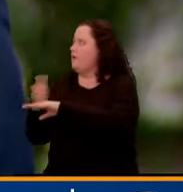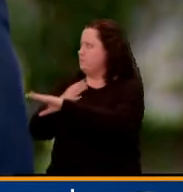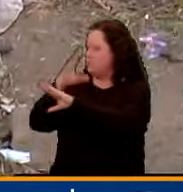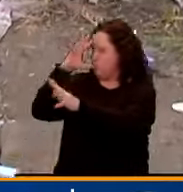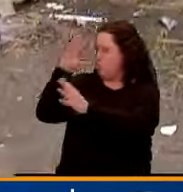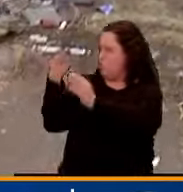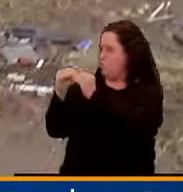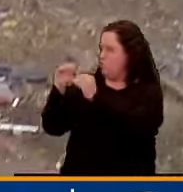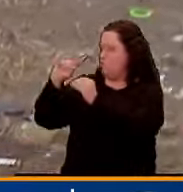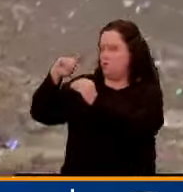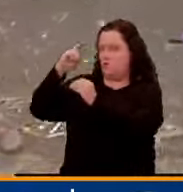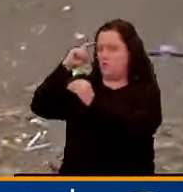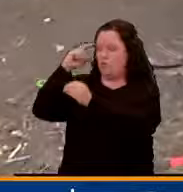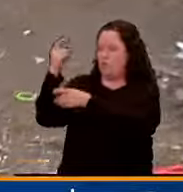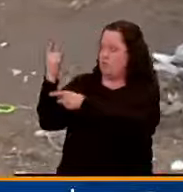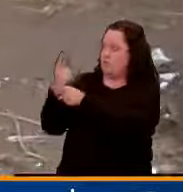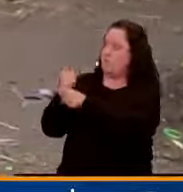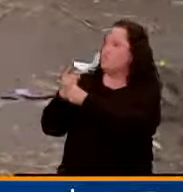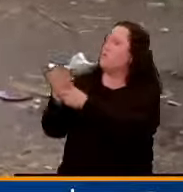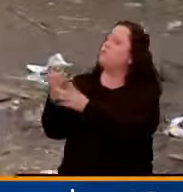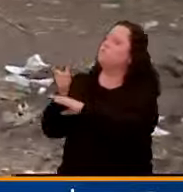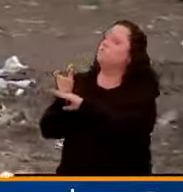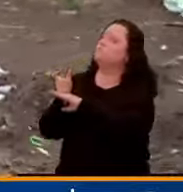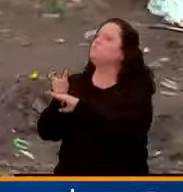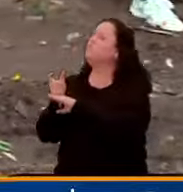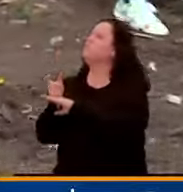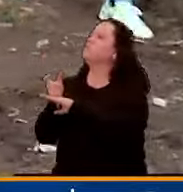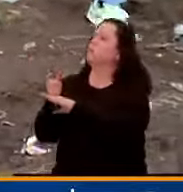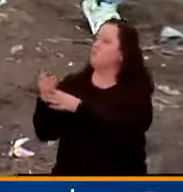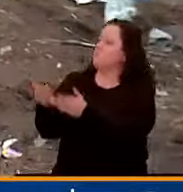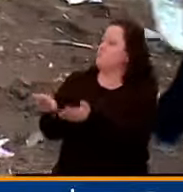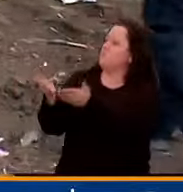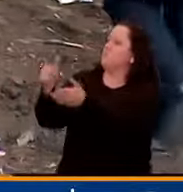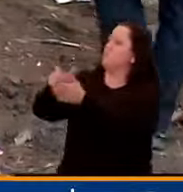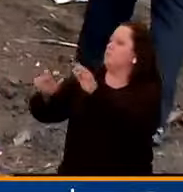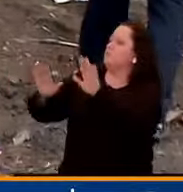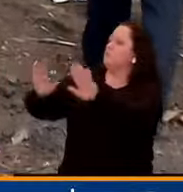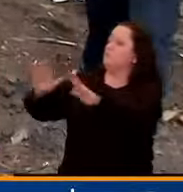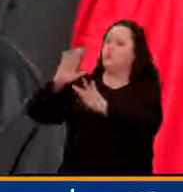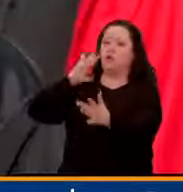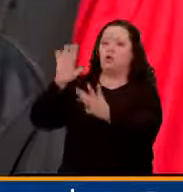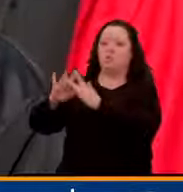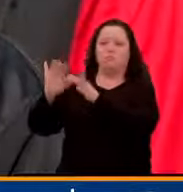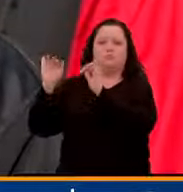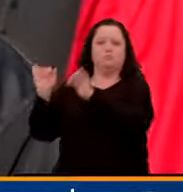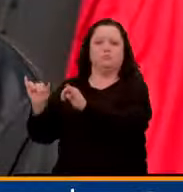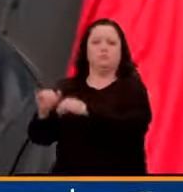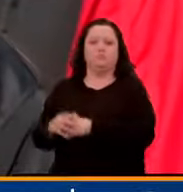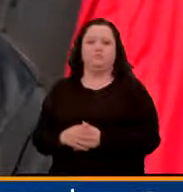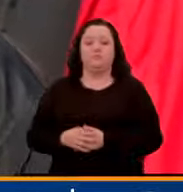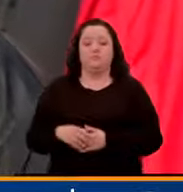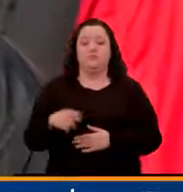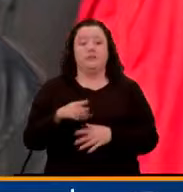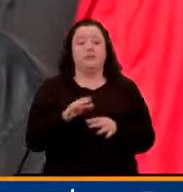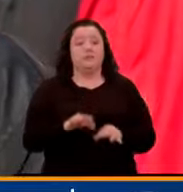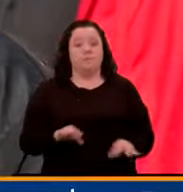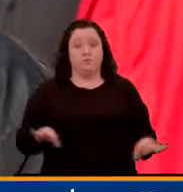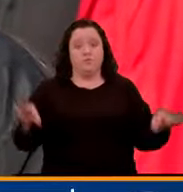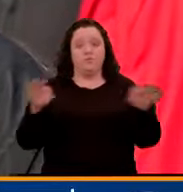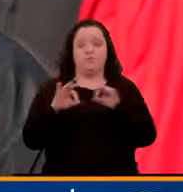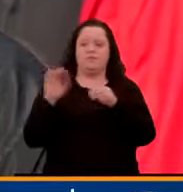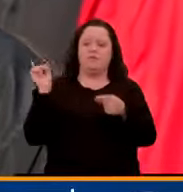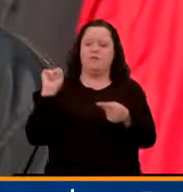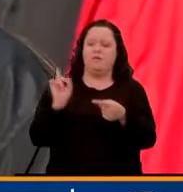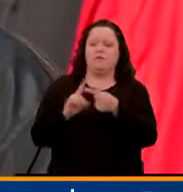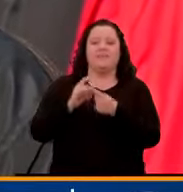tiene la nación en el territorio para garantizar las condiciones que le permitan a esta población estar allí. Esto es muy importante porque históricamente lo que ha